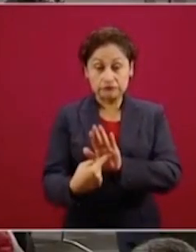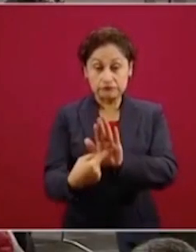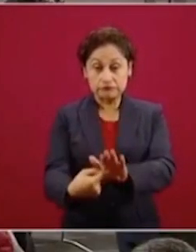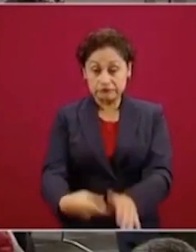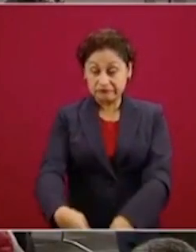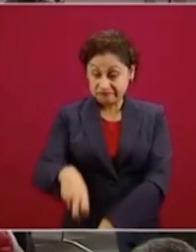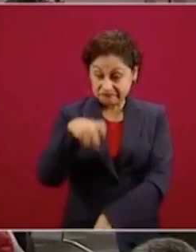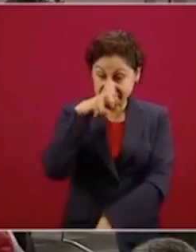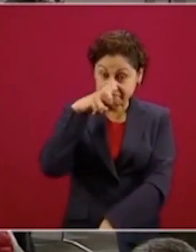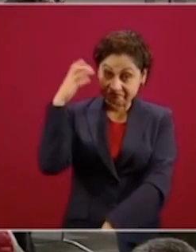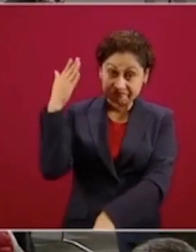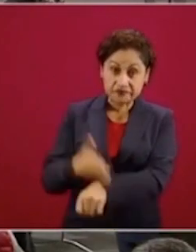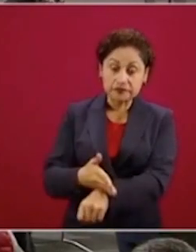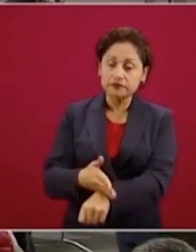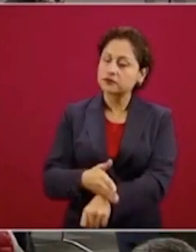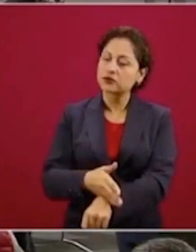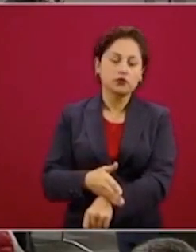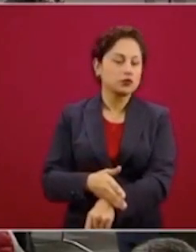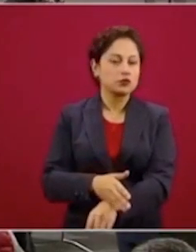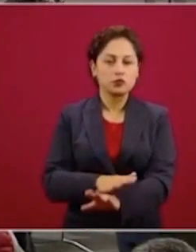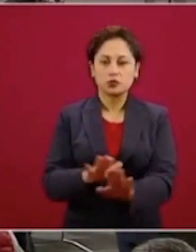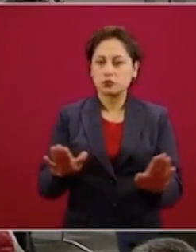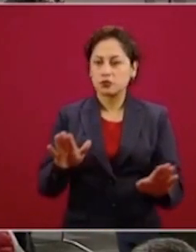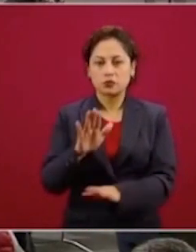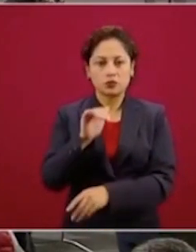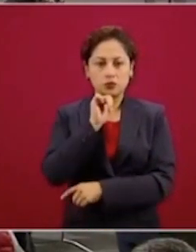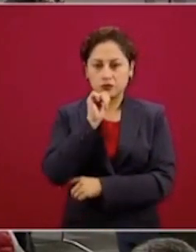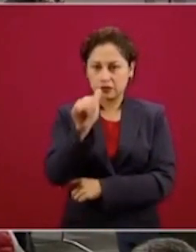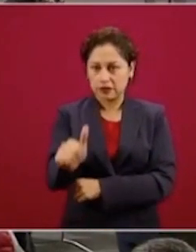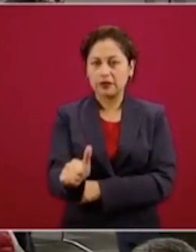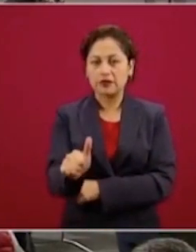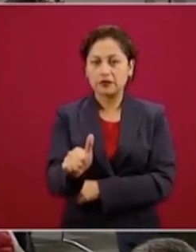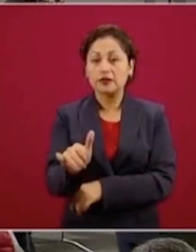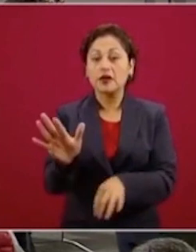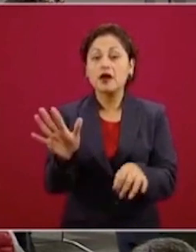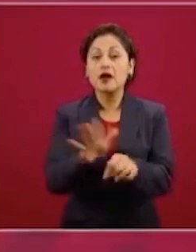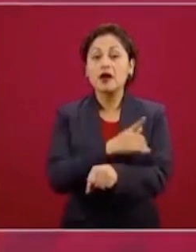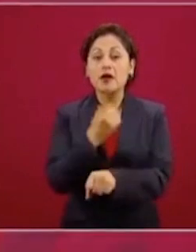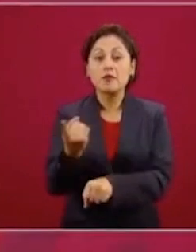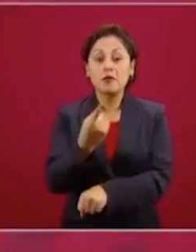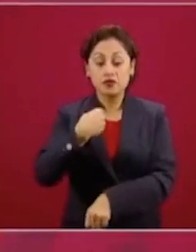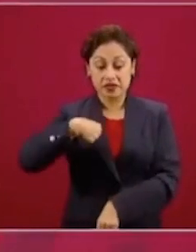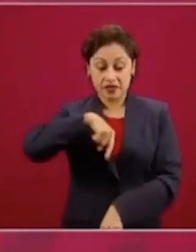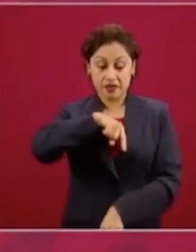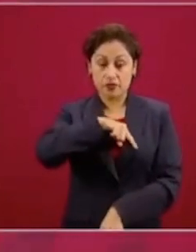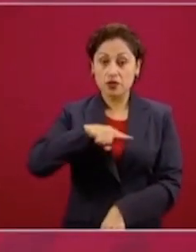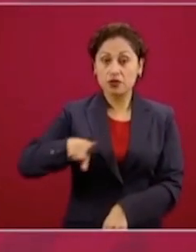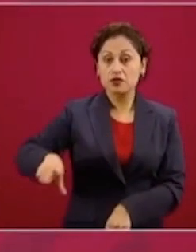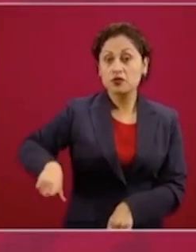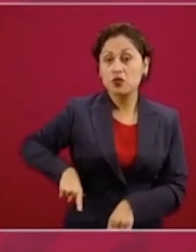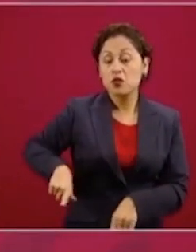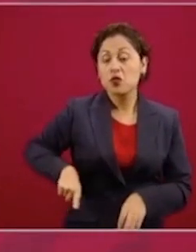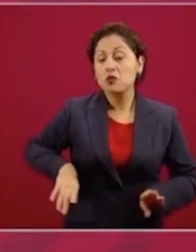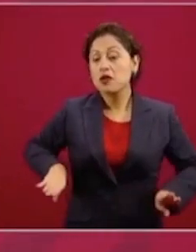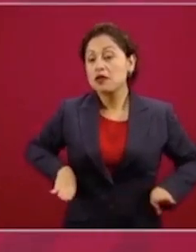Una de las características de nuestro gobierno es